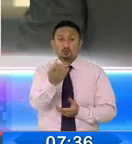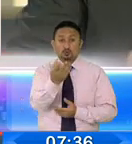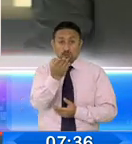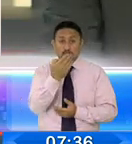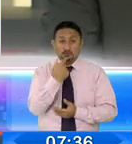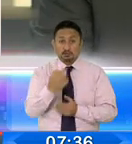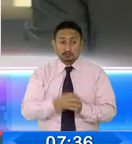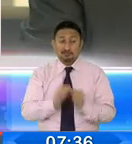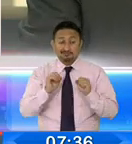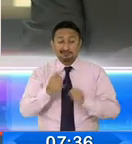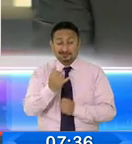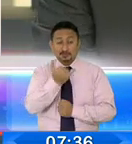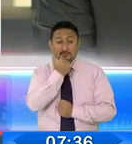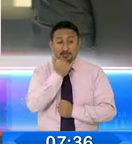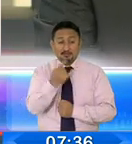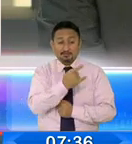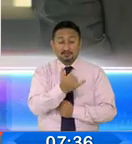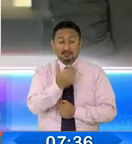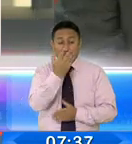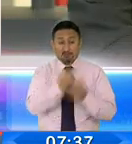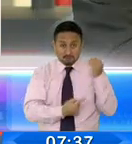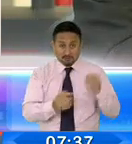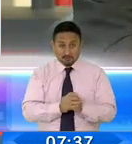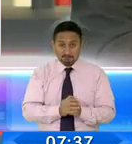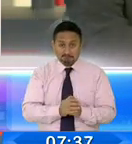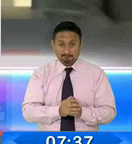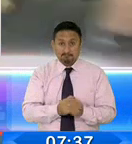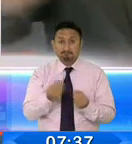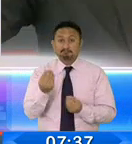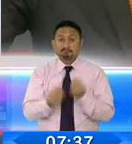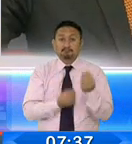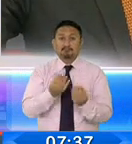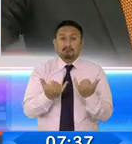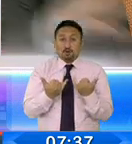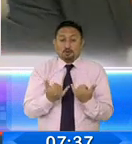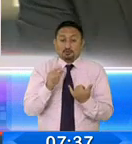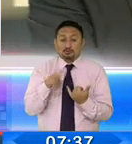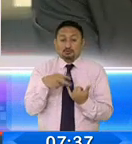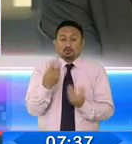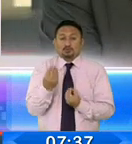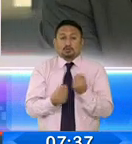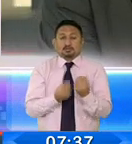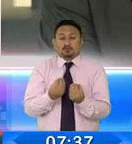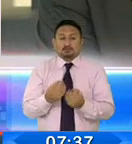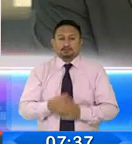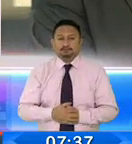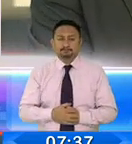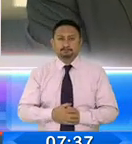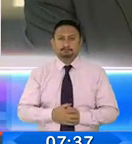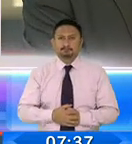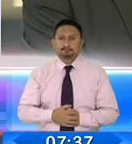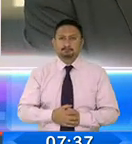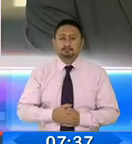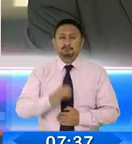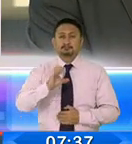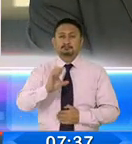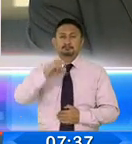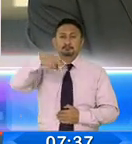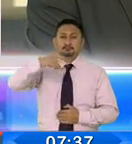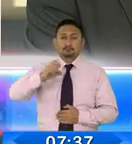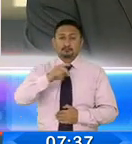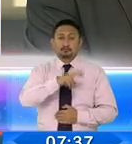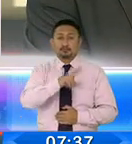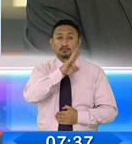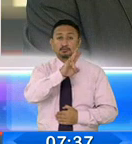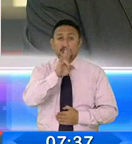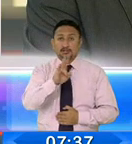hay inconsistencias, hay fallas. Frente a eso, ¿cuál es la segunda acción? Bueno, el CNE dice 27.000, no